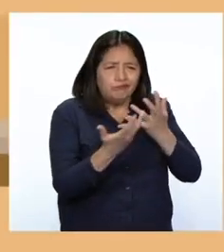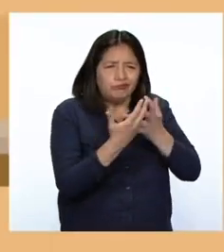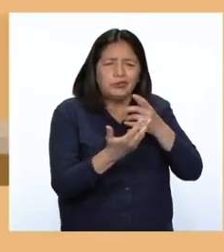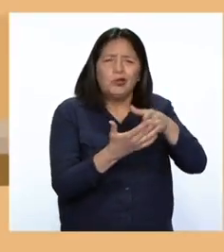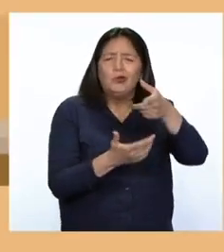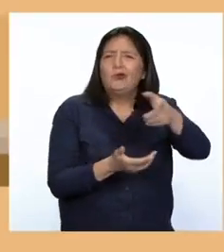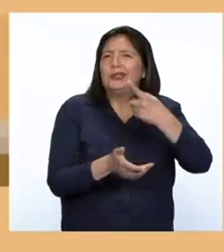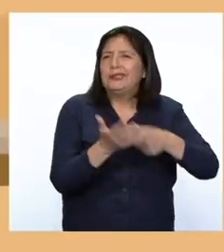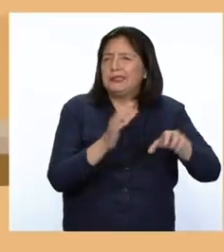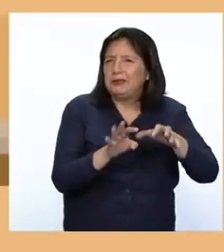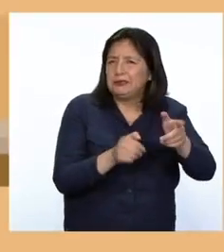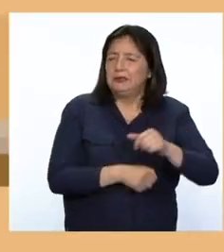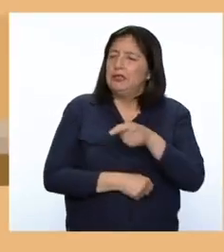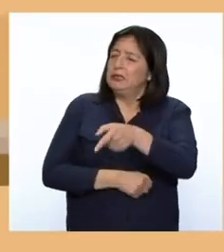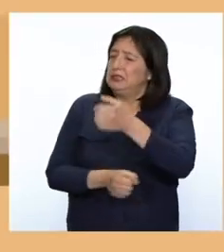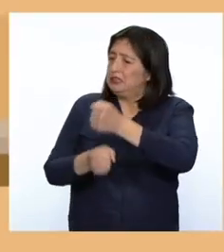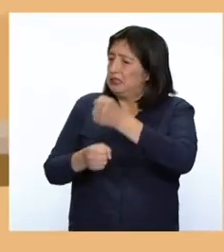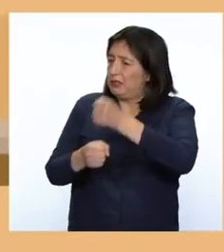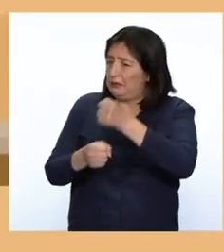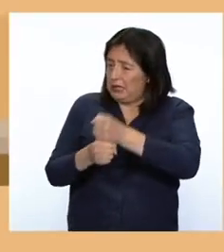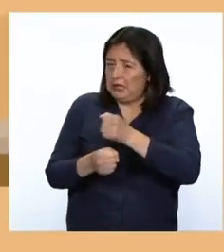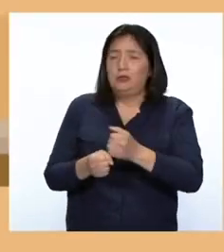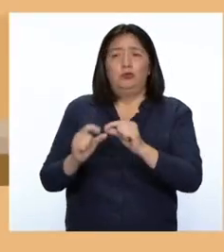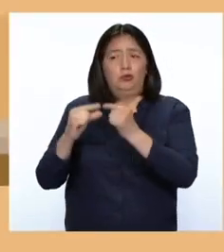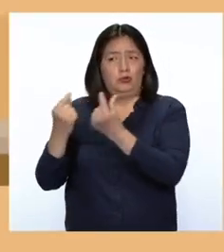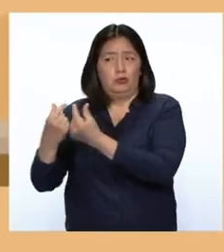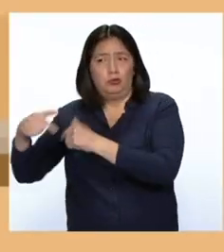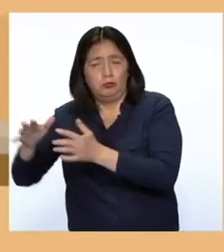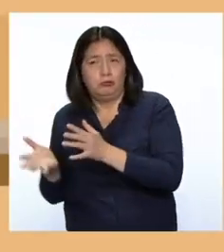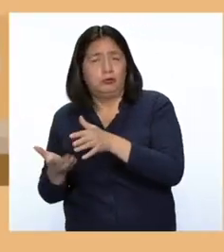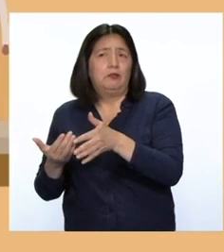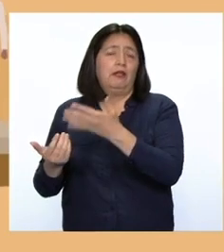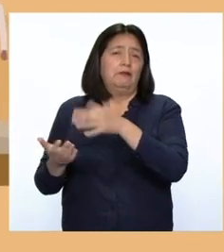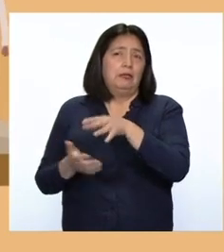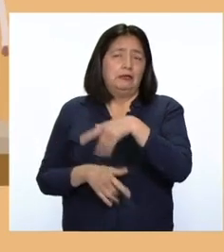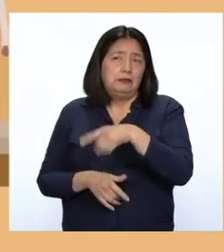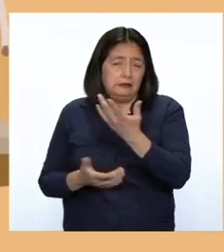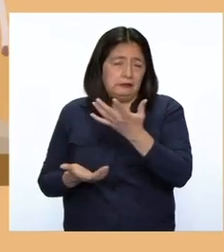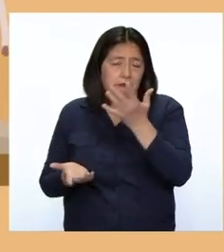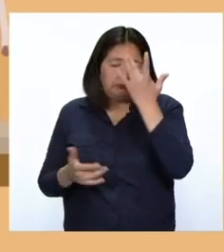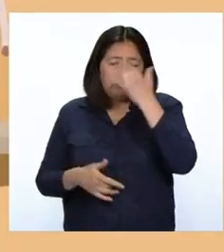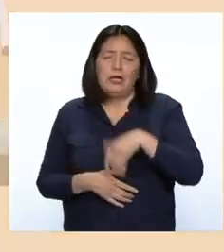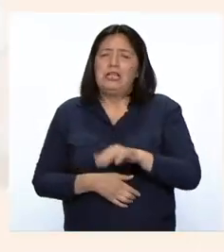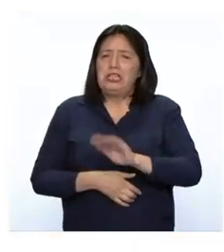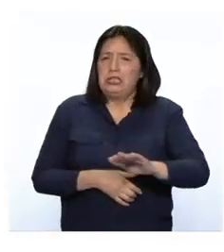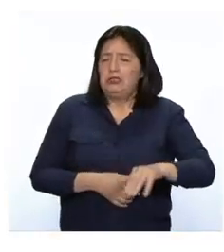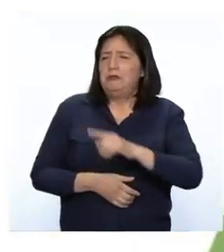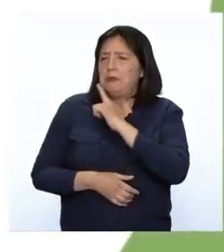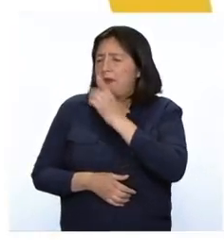trabaja con las poblaciones vulnerables, niños, padres, adolescentes, en talleres diferenciados.